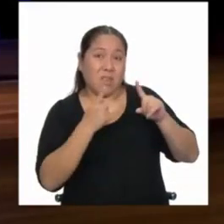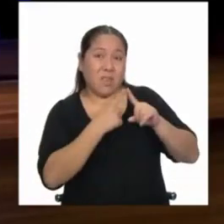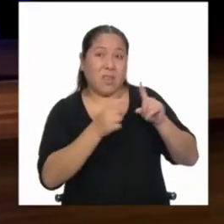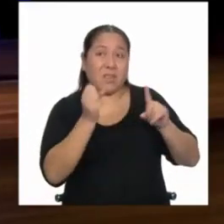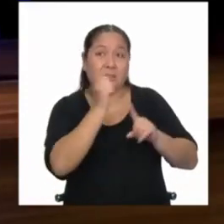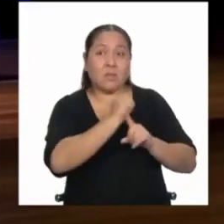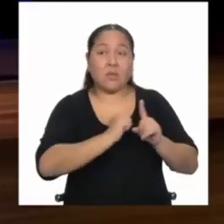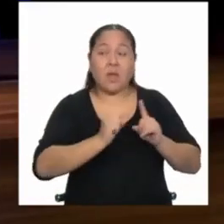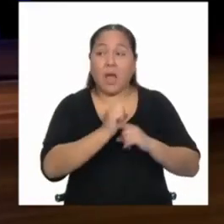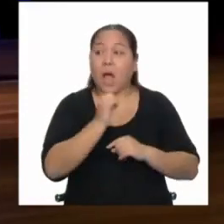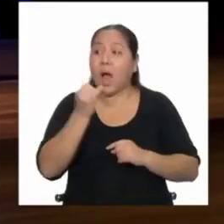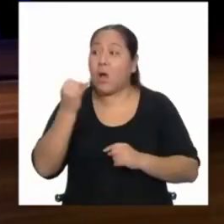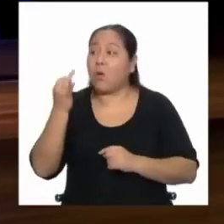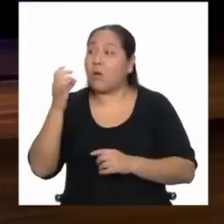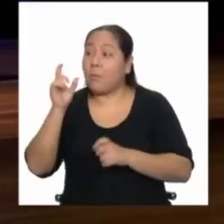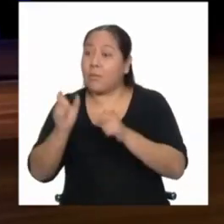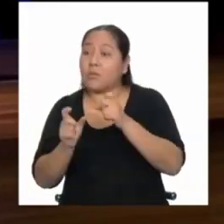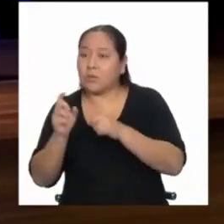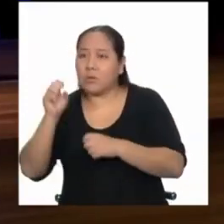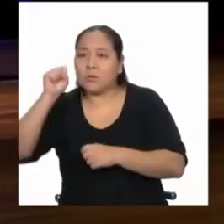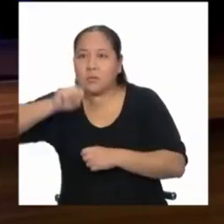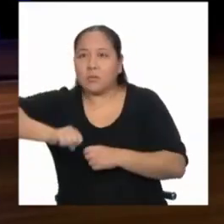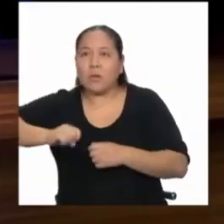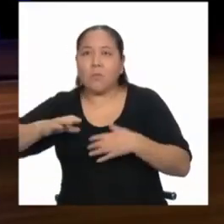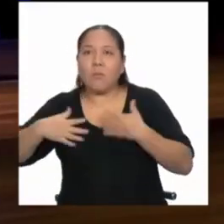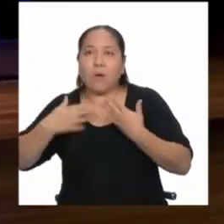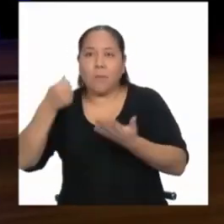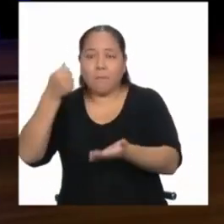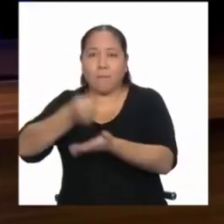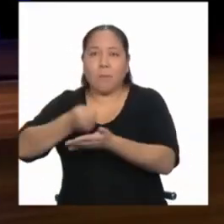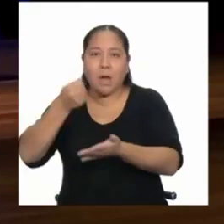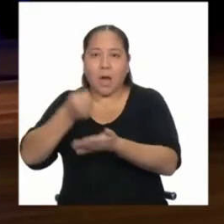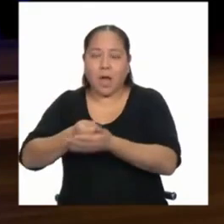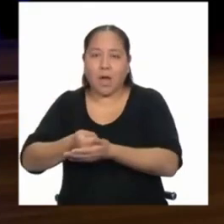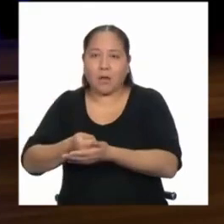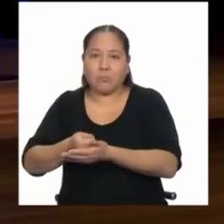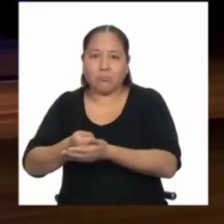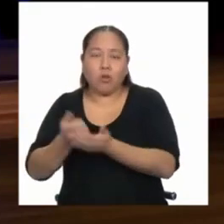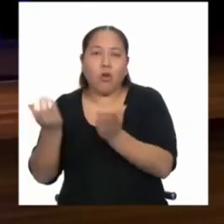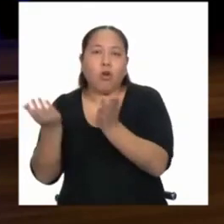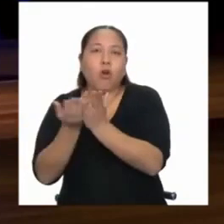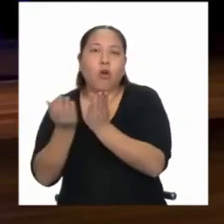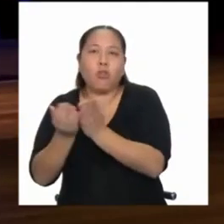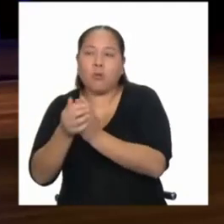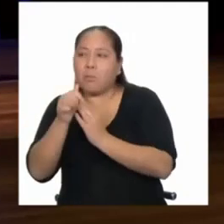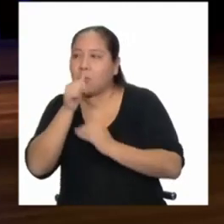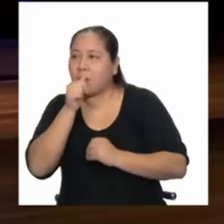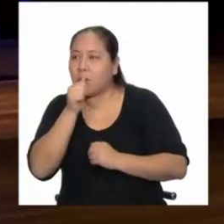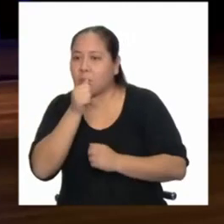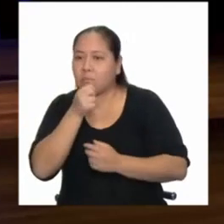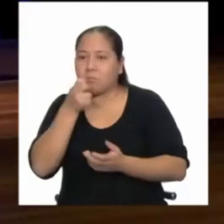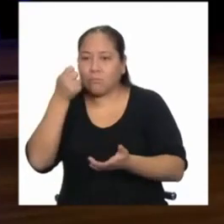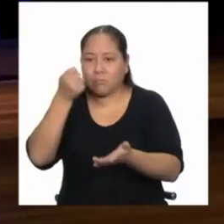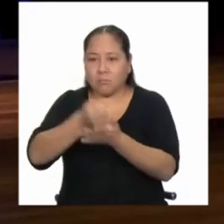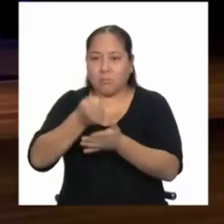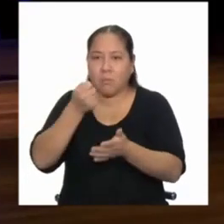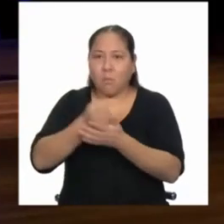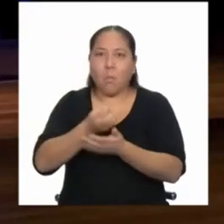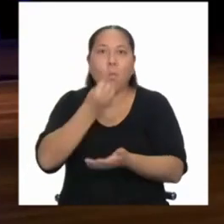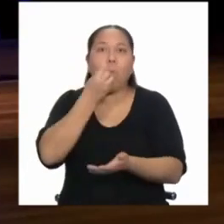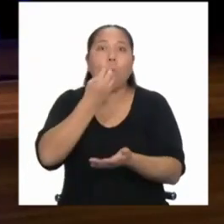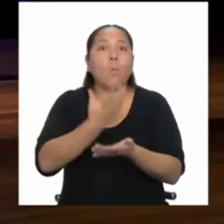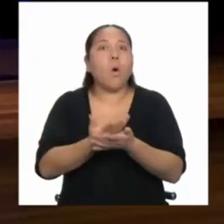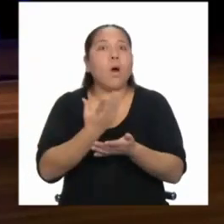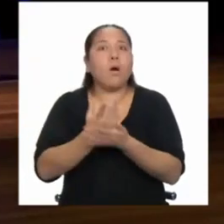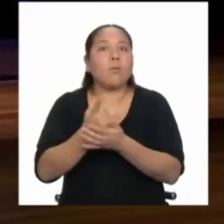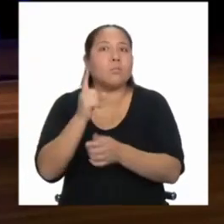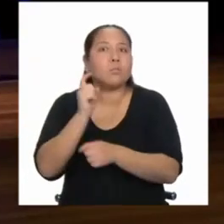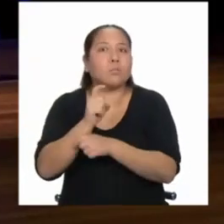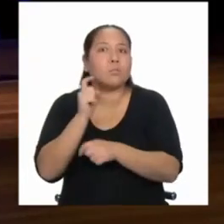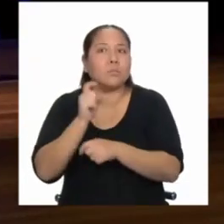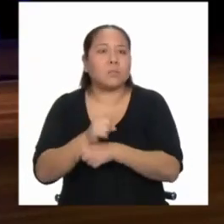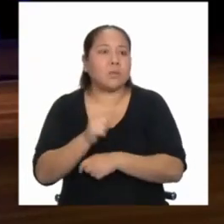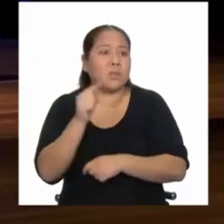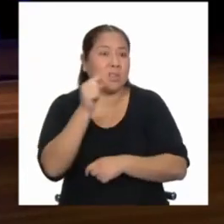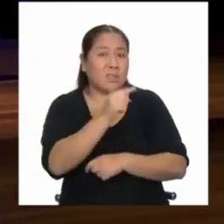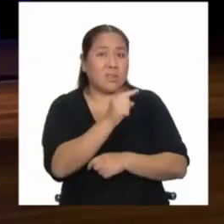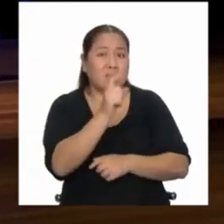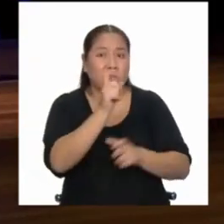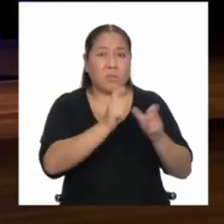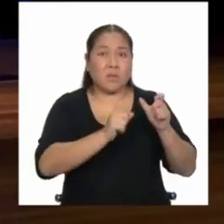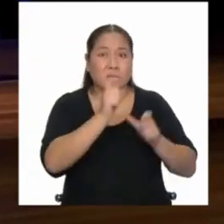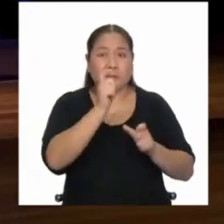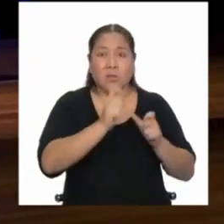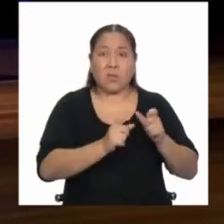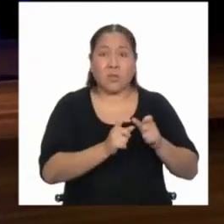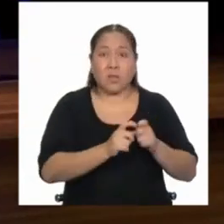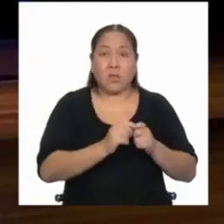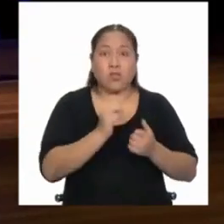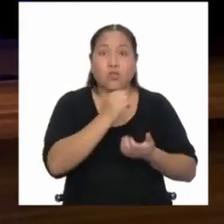gente que puede pagar. Que puede pagar colegios privados. Que puede pagar una buena educación. Entonces esas personas, pues, que nunca han podido bailar con el coreógrafo